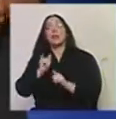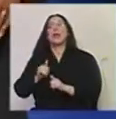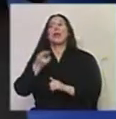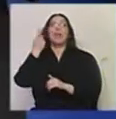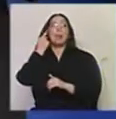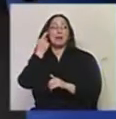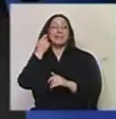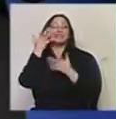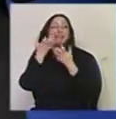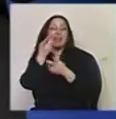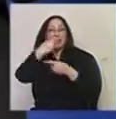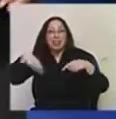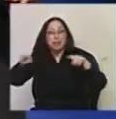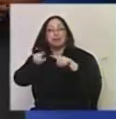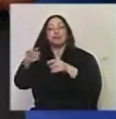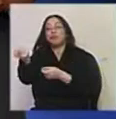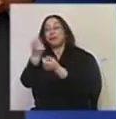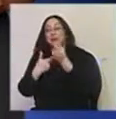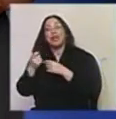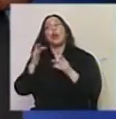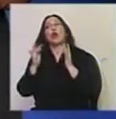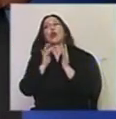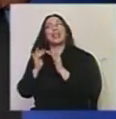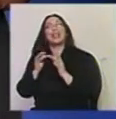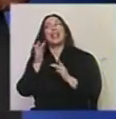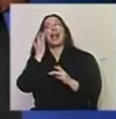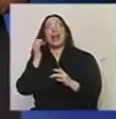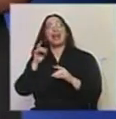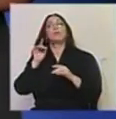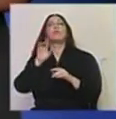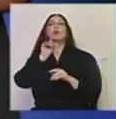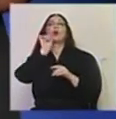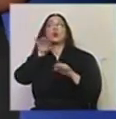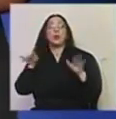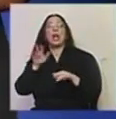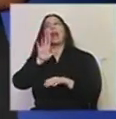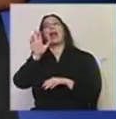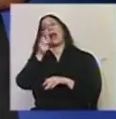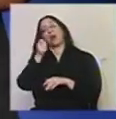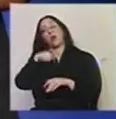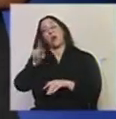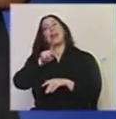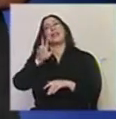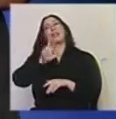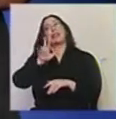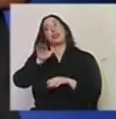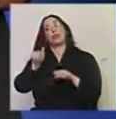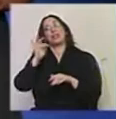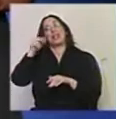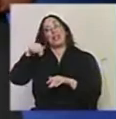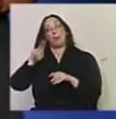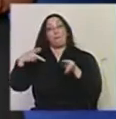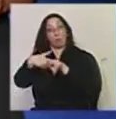con el contacto con las artes por nuestro Twitter, arroba3356TN1. Hacemos una pausa y ya venimos.